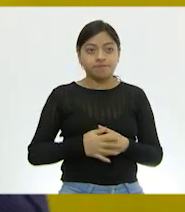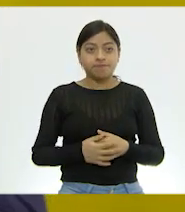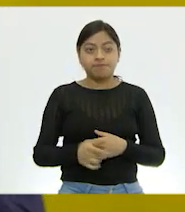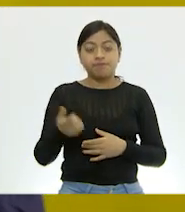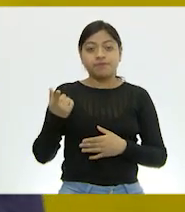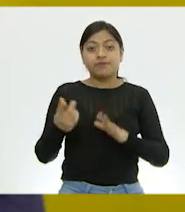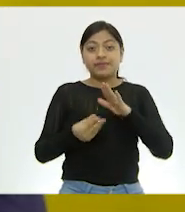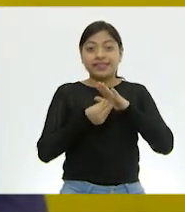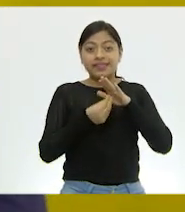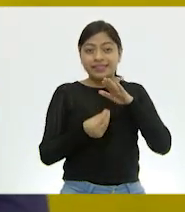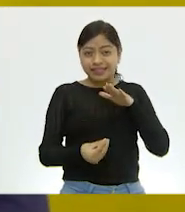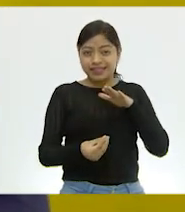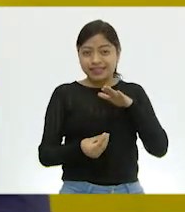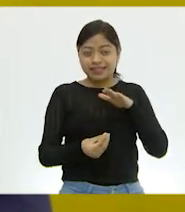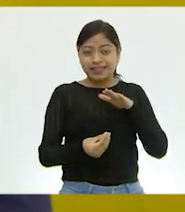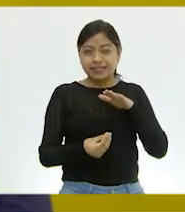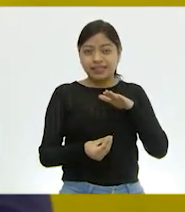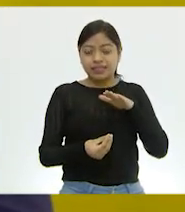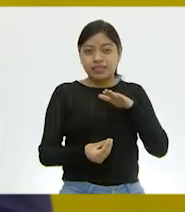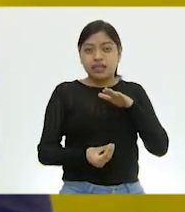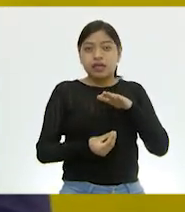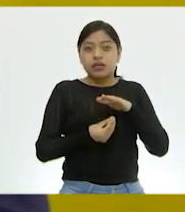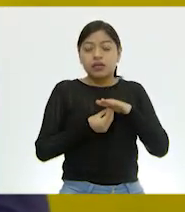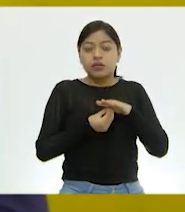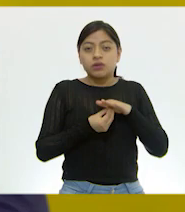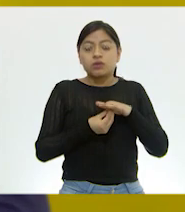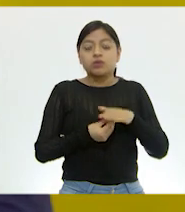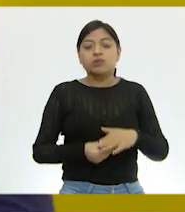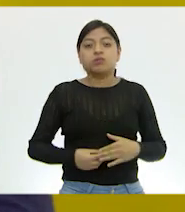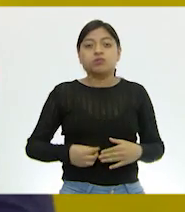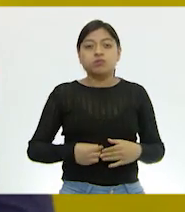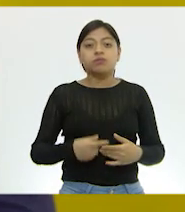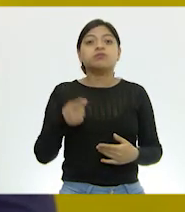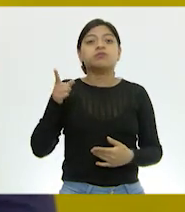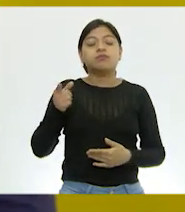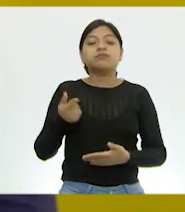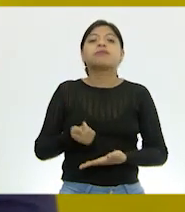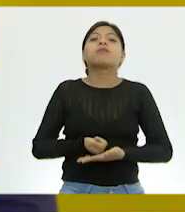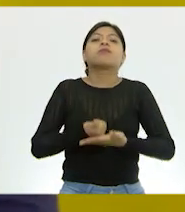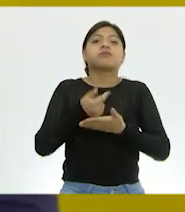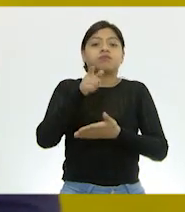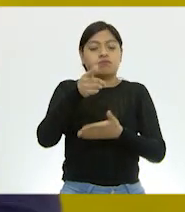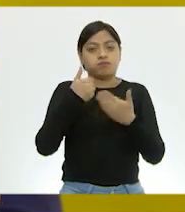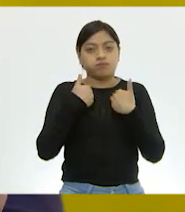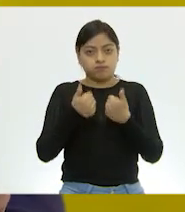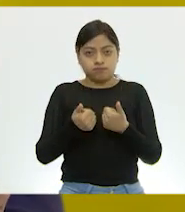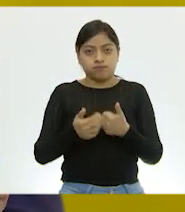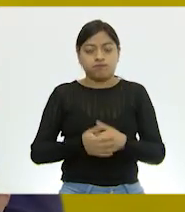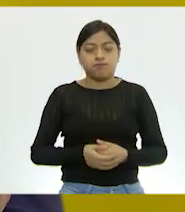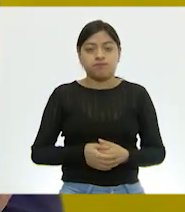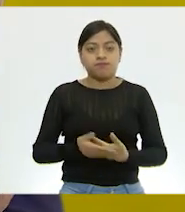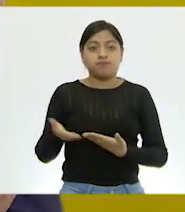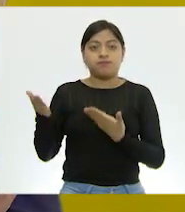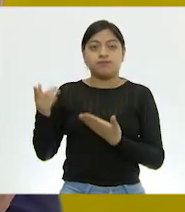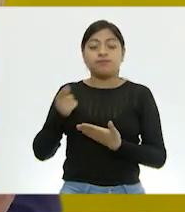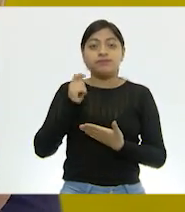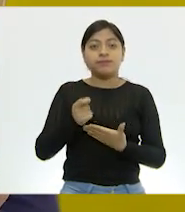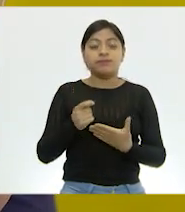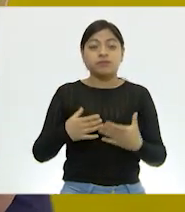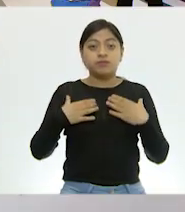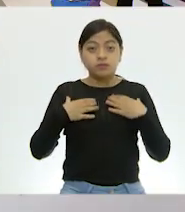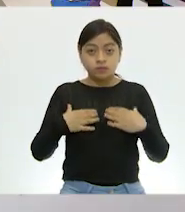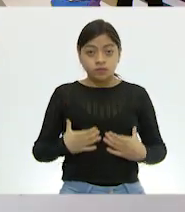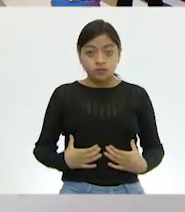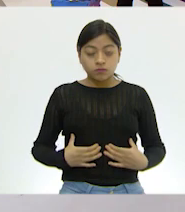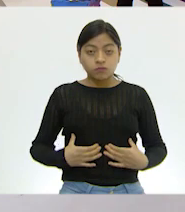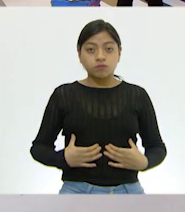que yo estoy haciendo, que es de contracción y relajación del diafragma, es el que nos ayuda a que los pulmones tengan espacio para